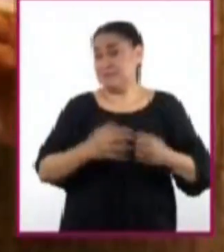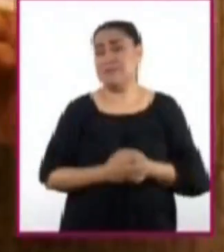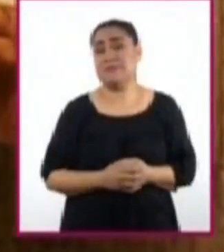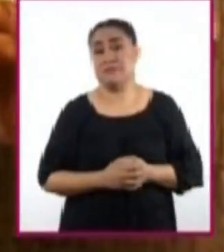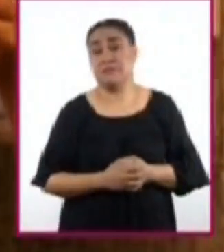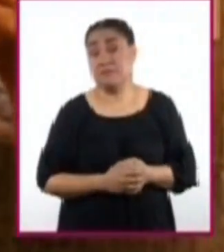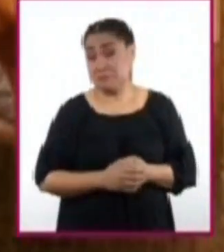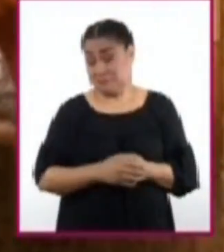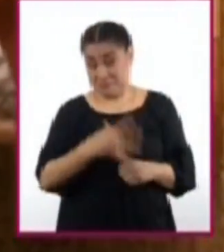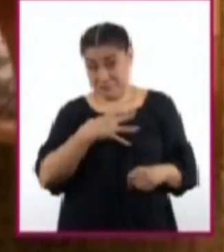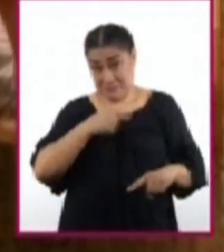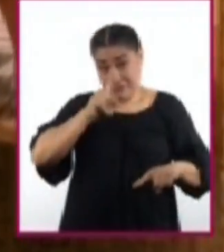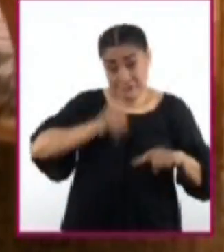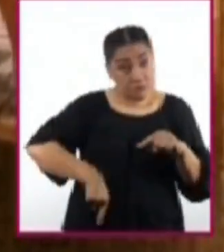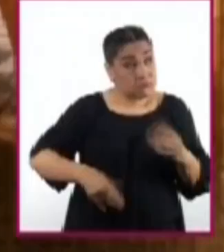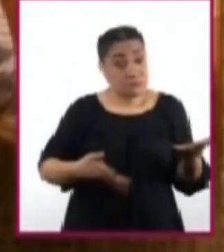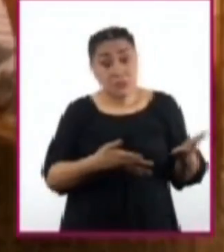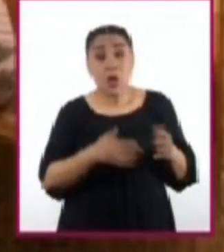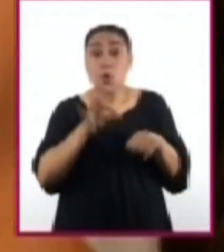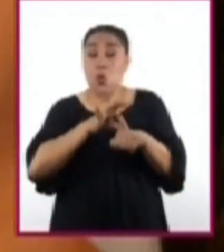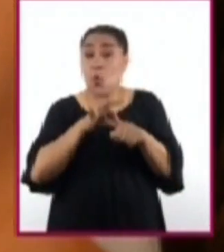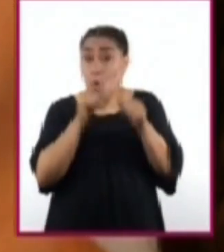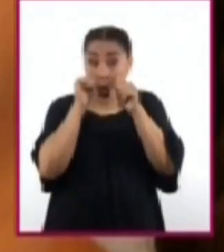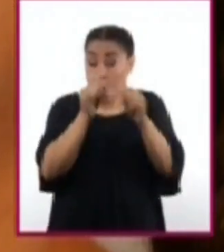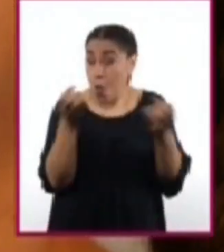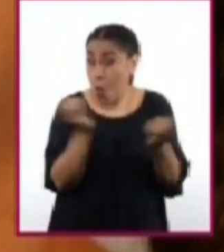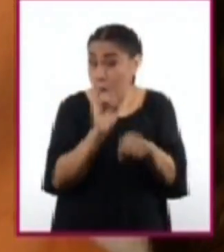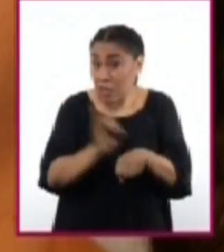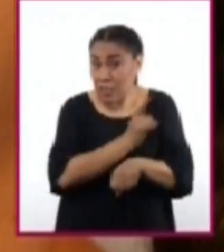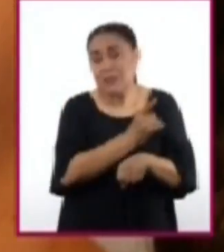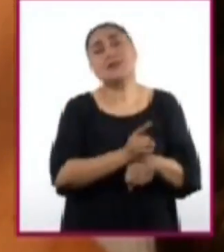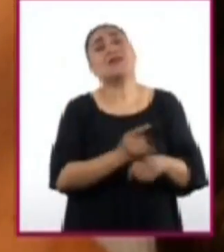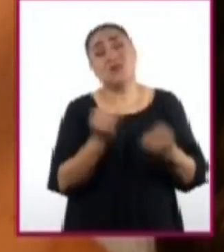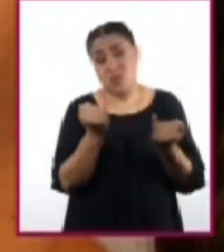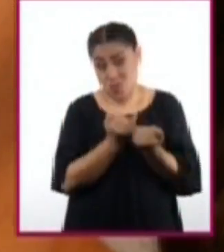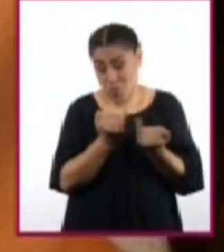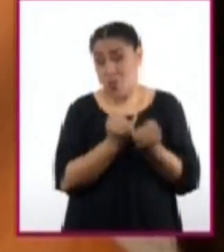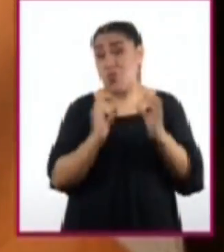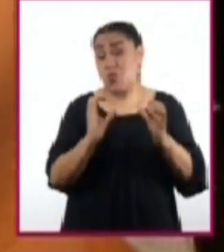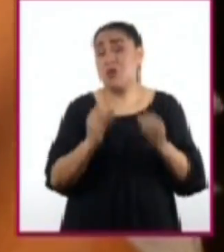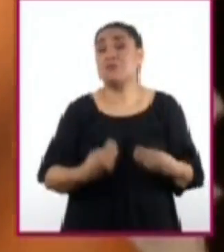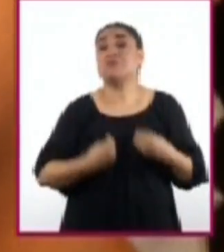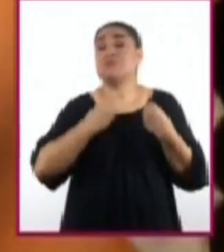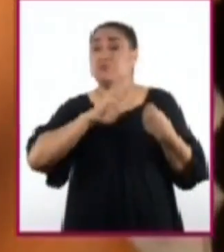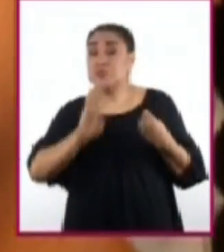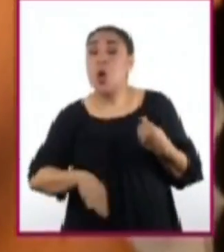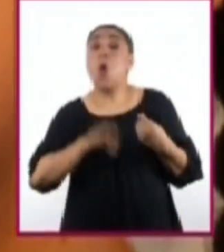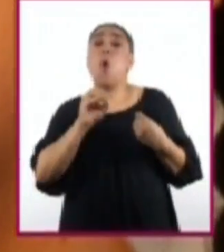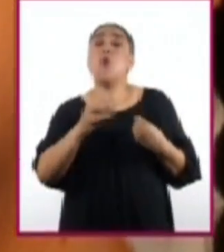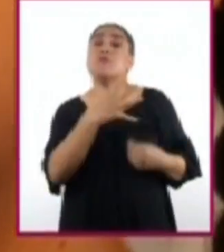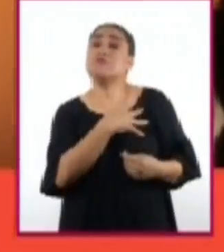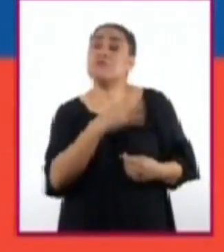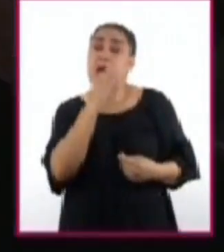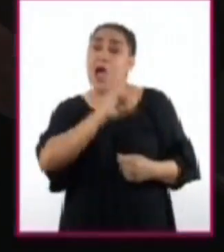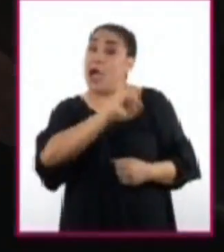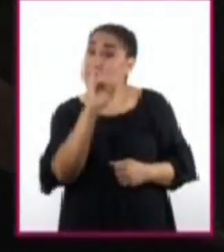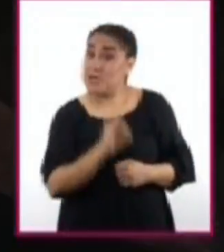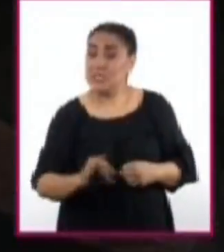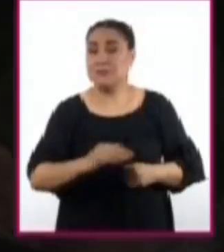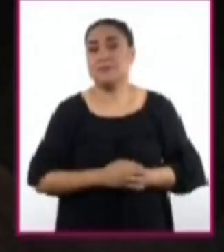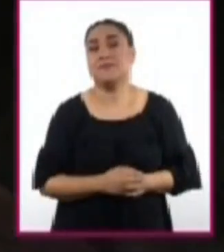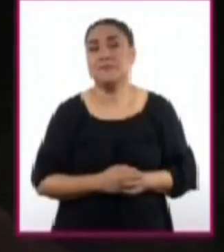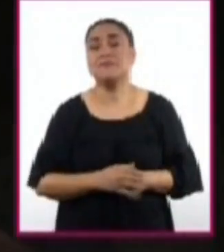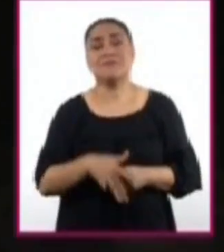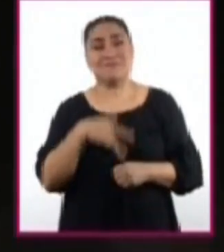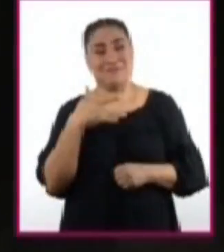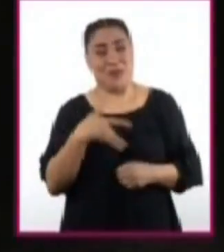Querer interrumpir el embarazo sin la debida atención médica especializada es también un riesgo de muerte o de esterilidad permanente. El